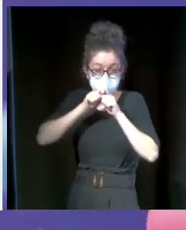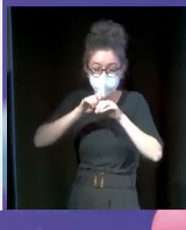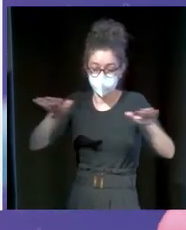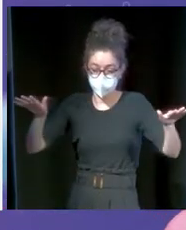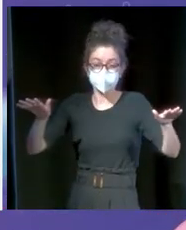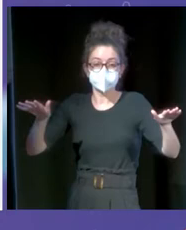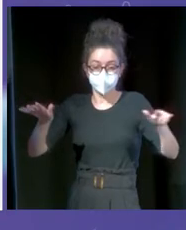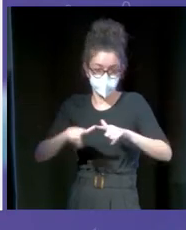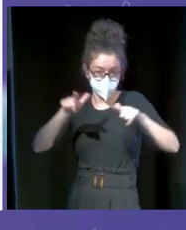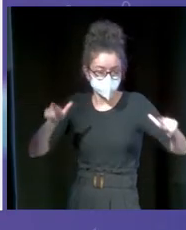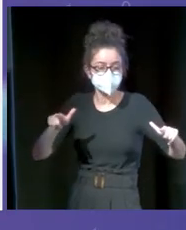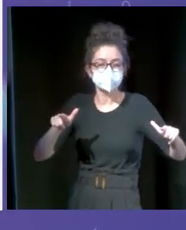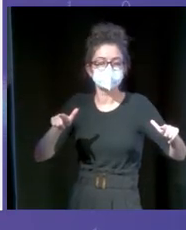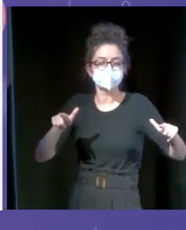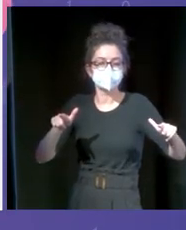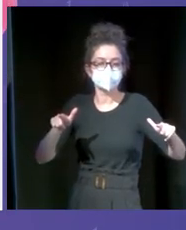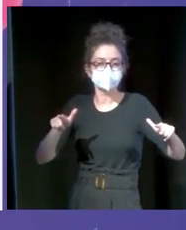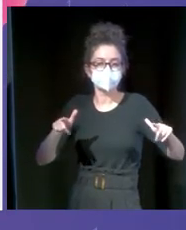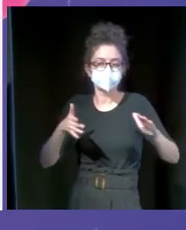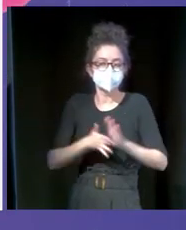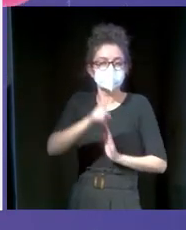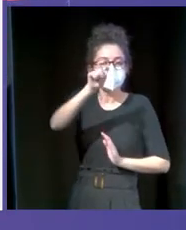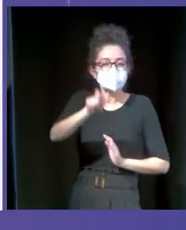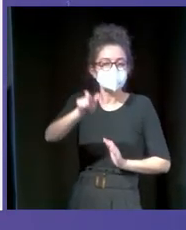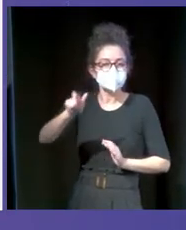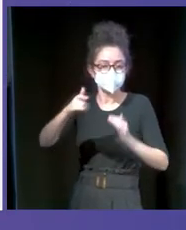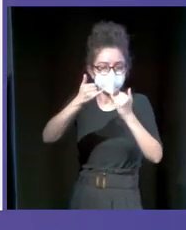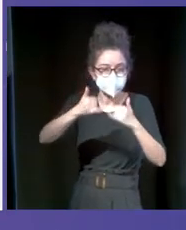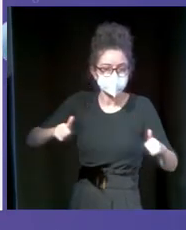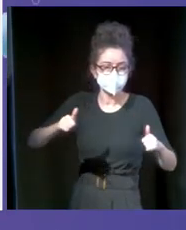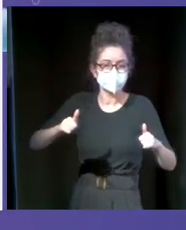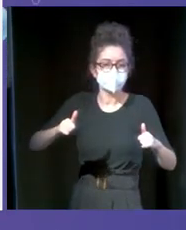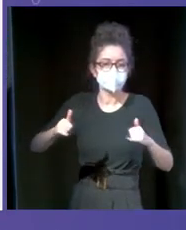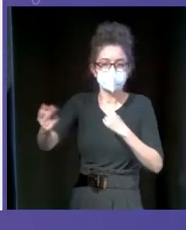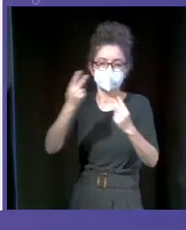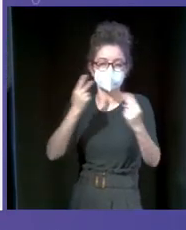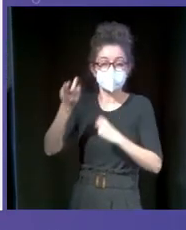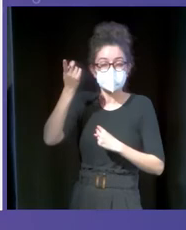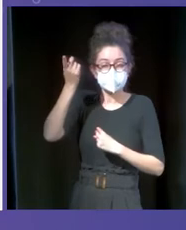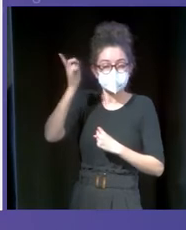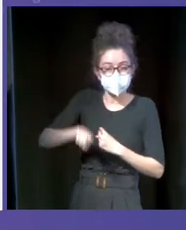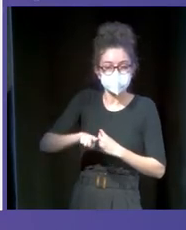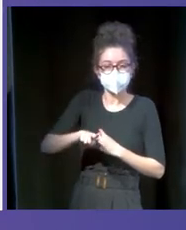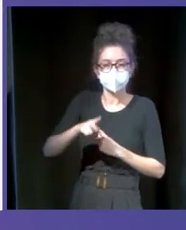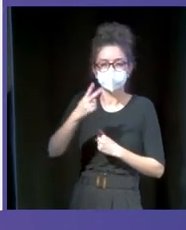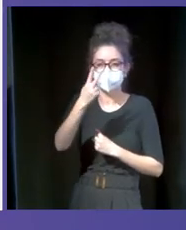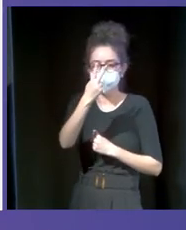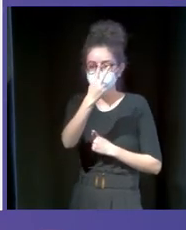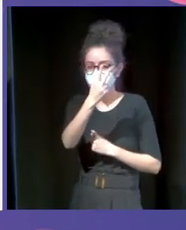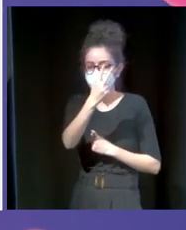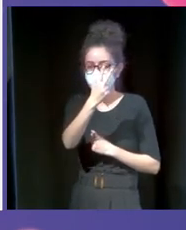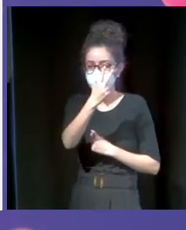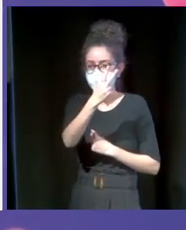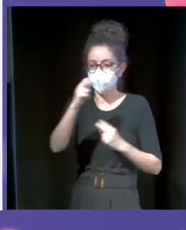conseguimos que cualquier evento lo pueda visitar más de dos millones de personas al mes. Gracias al tráfico que, como he dicho antes,